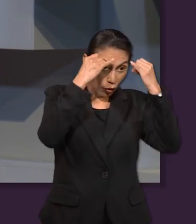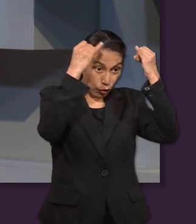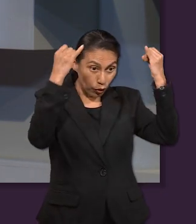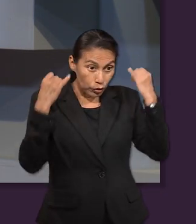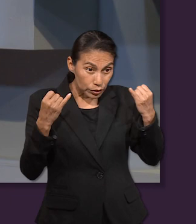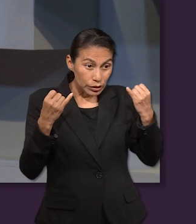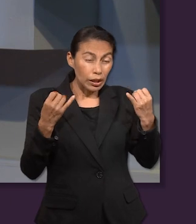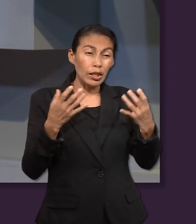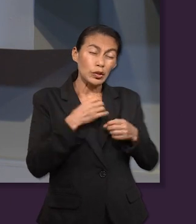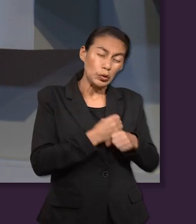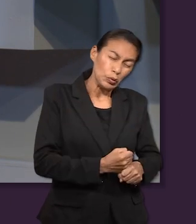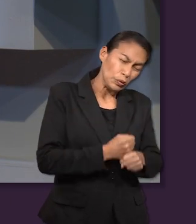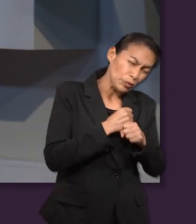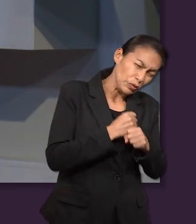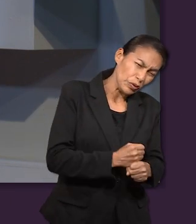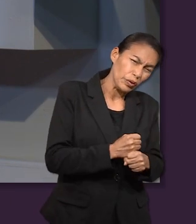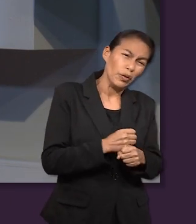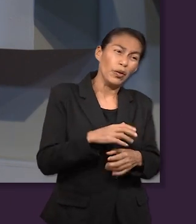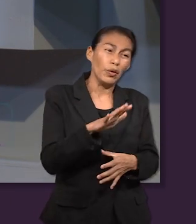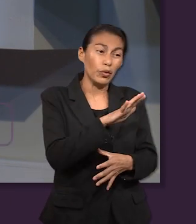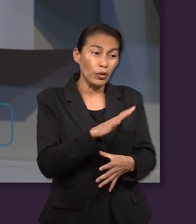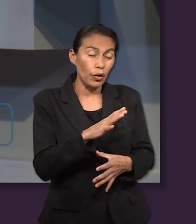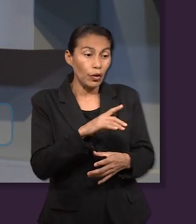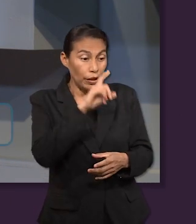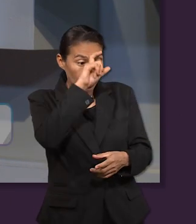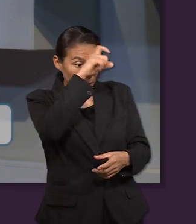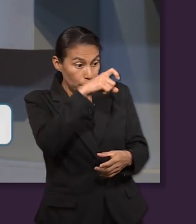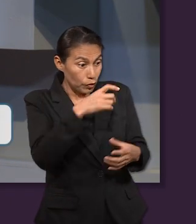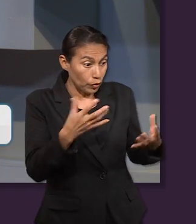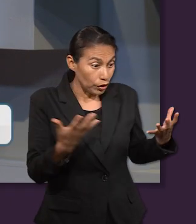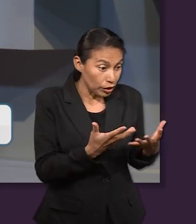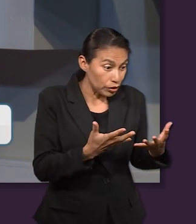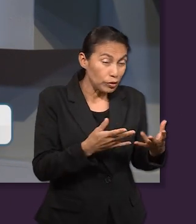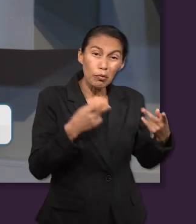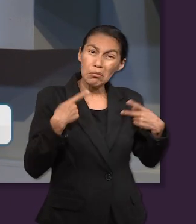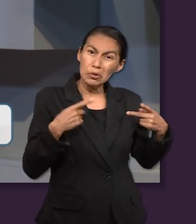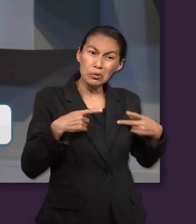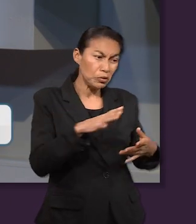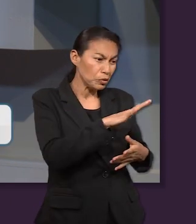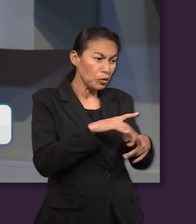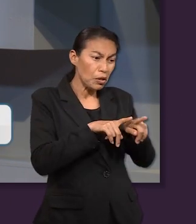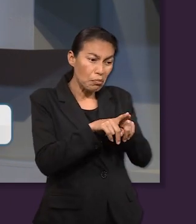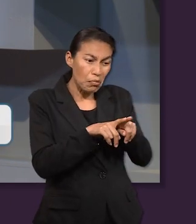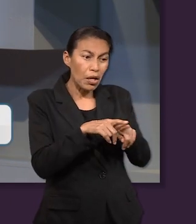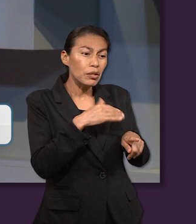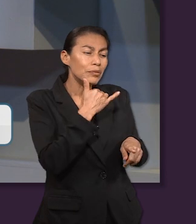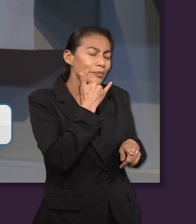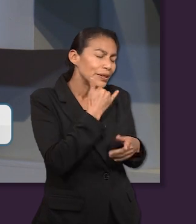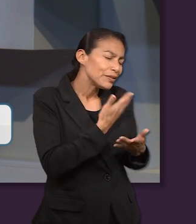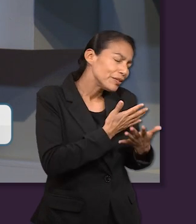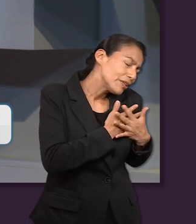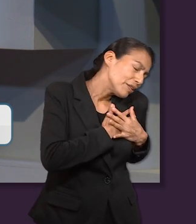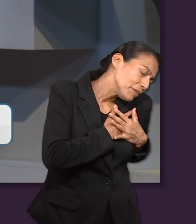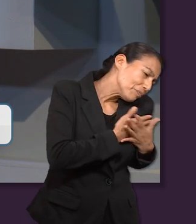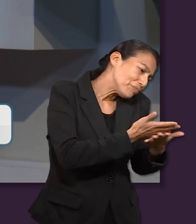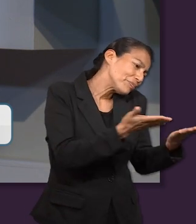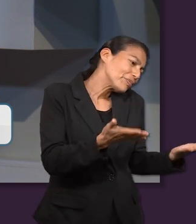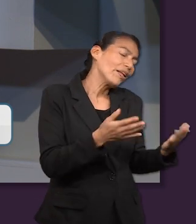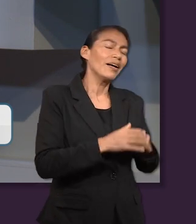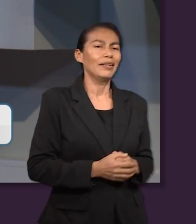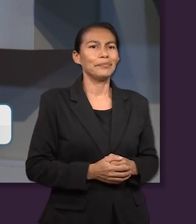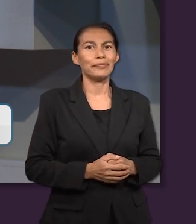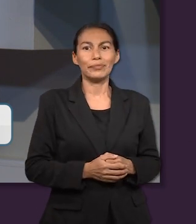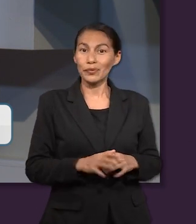lo que contenció José, todo su sufrimiento, todo lo que logró en Egipto, cómo perdona a sus hermanos, cómo les brinda amor.